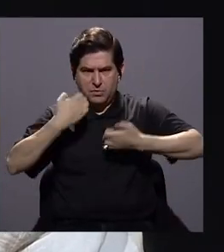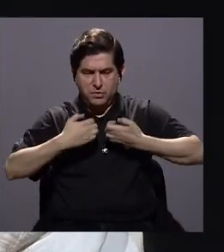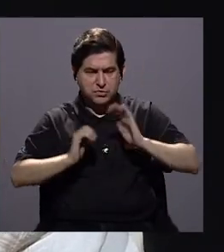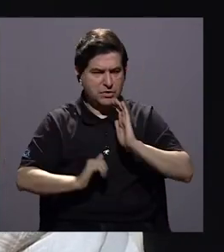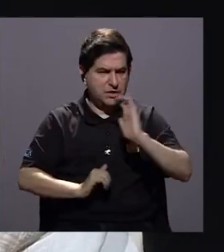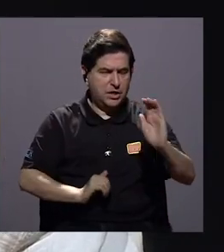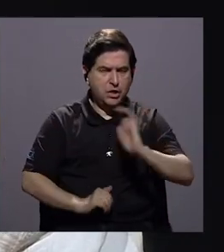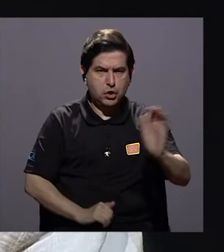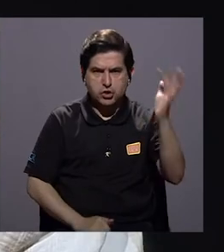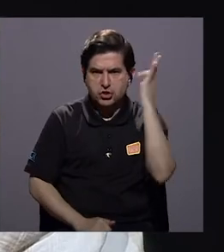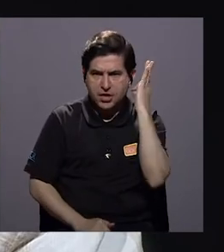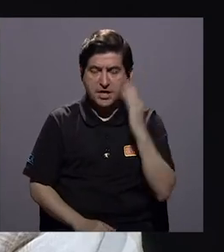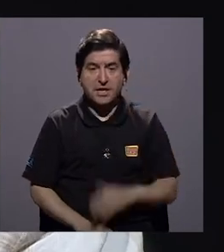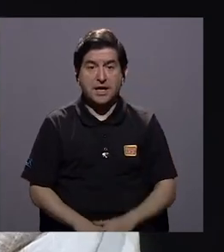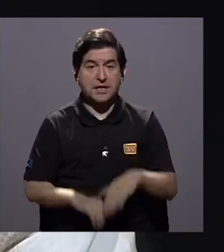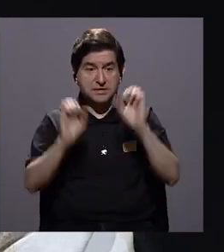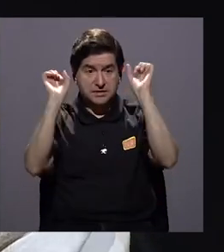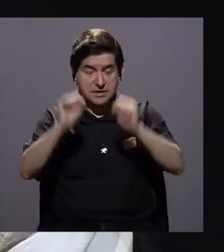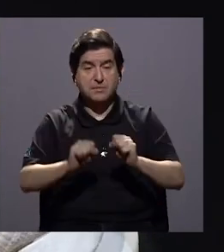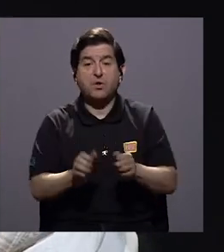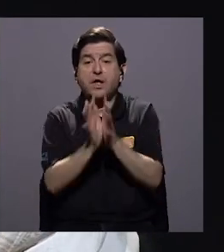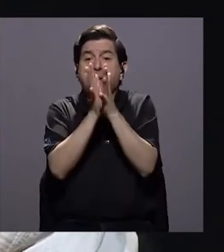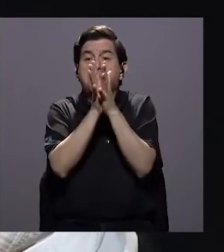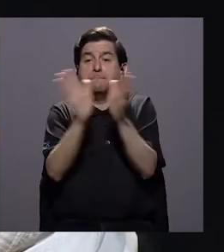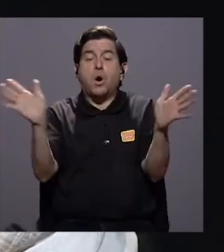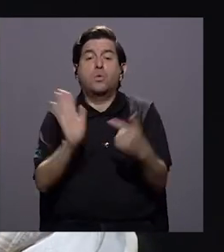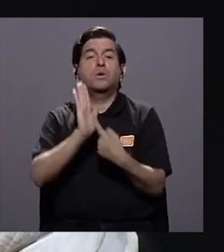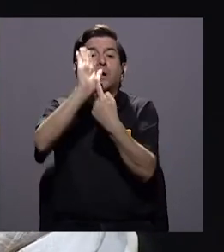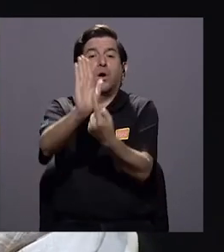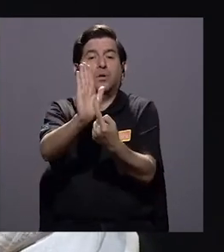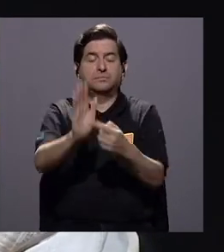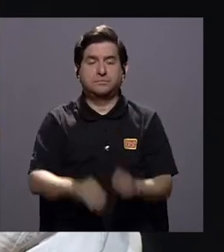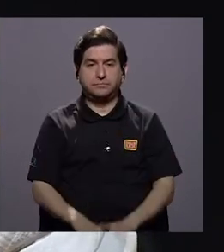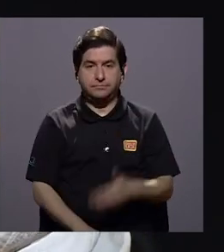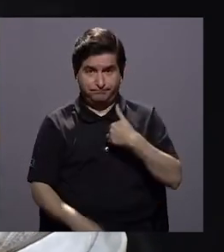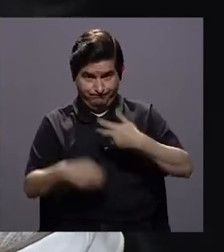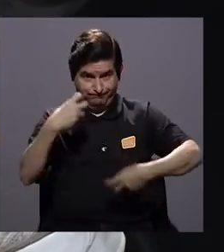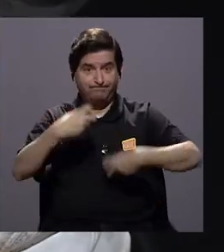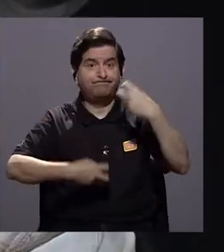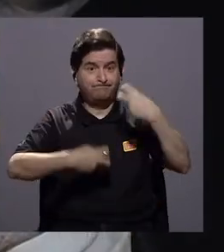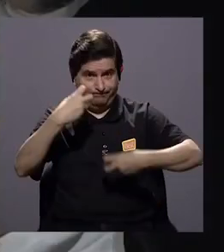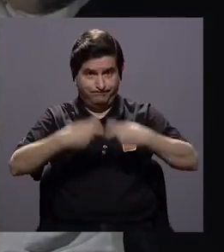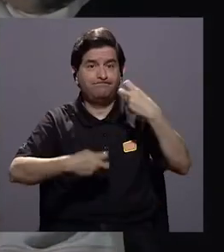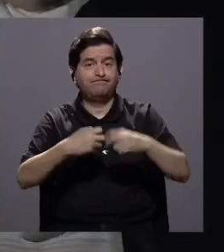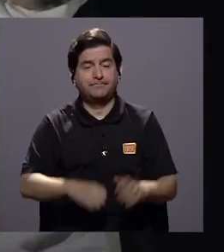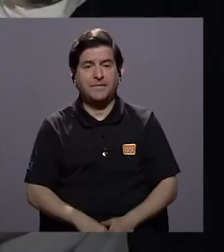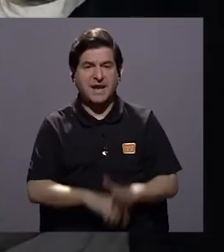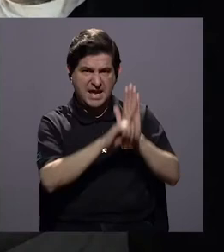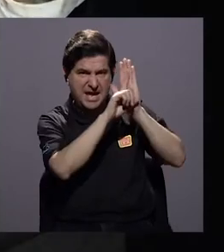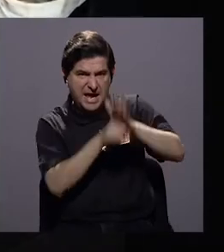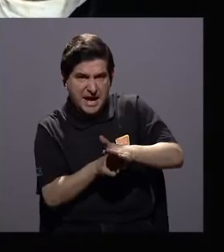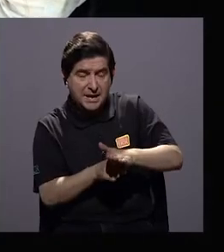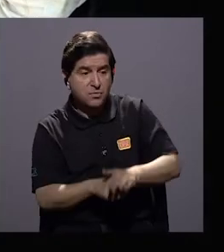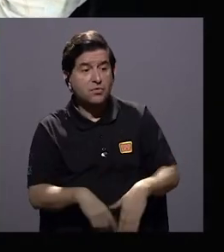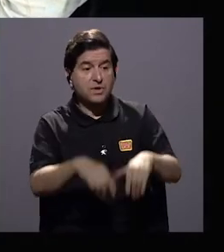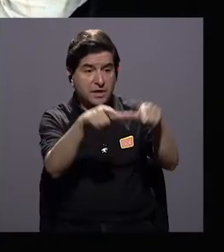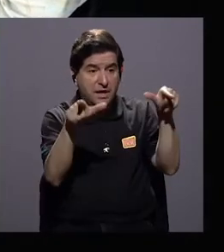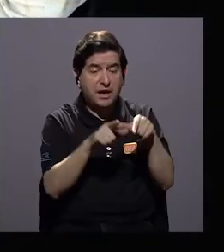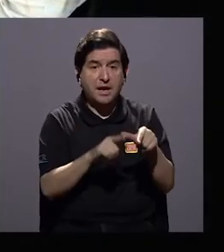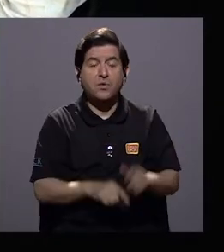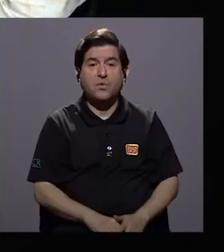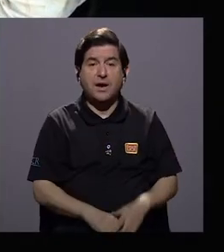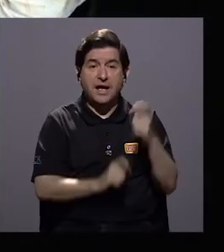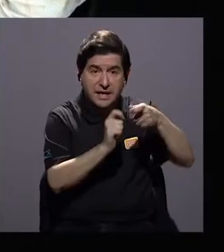emocional de los niños y las niñas de hacer eso tan público. Entonces, si hemos tenido problemas en el bullying presencial,